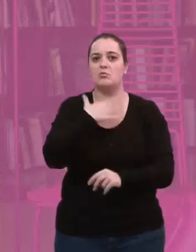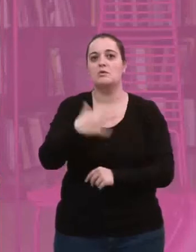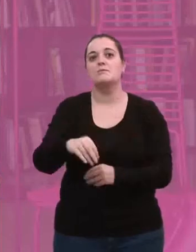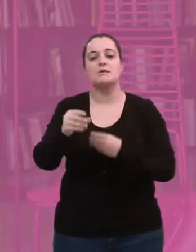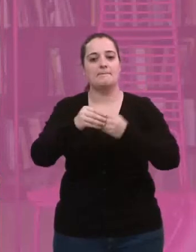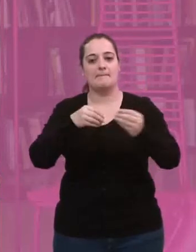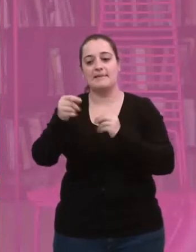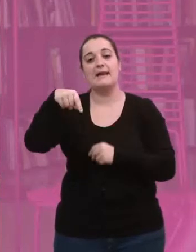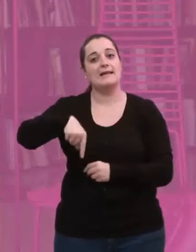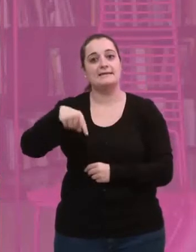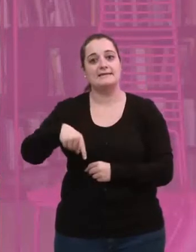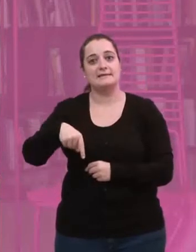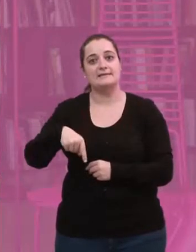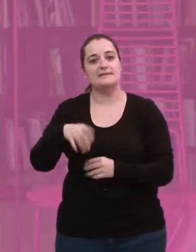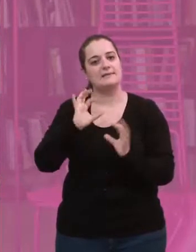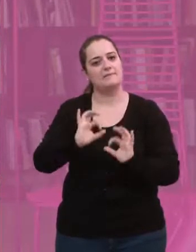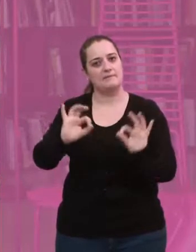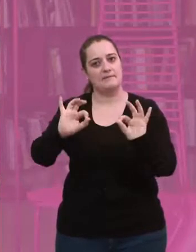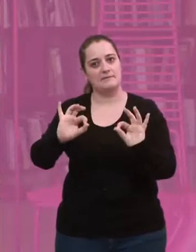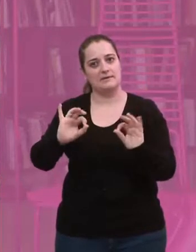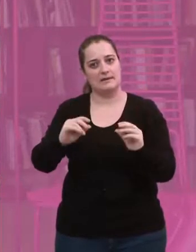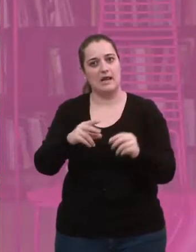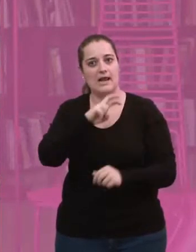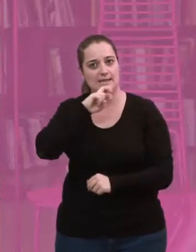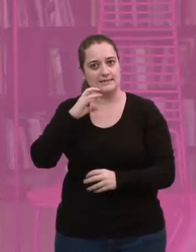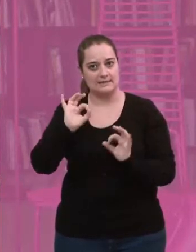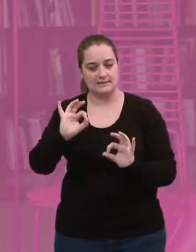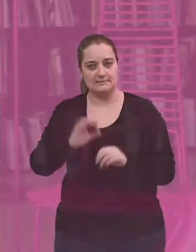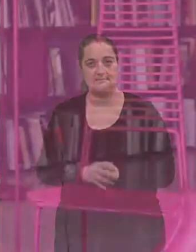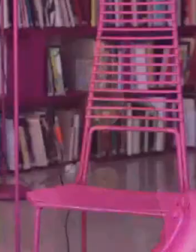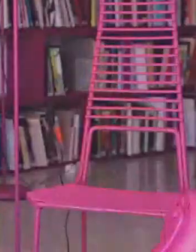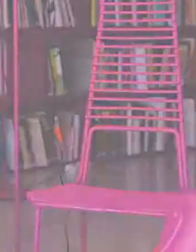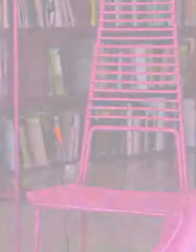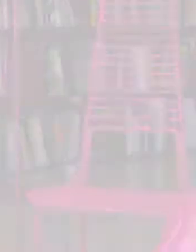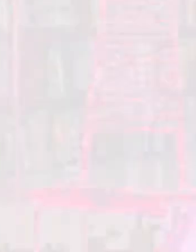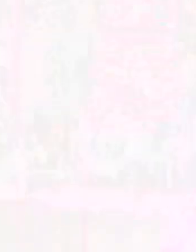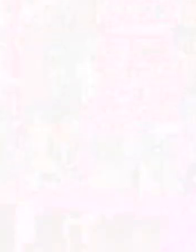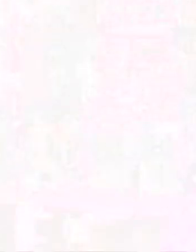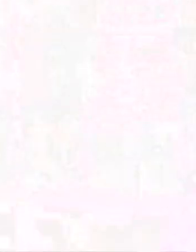podíamos conseguir otros y luego el material este que es lo que lo hace tan especial, que es muy resistente.